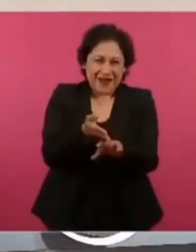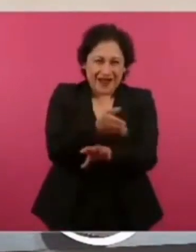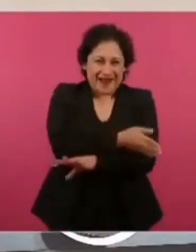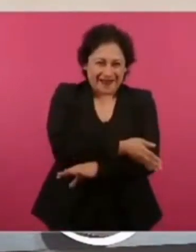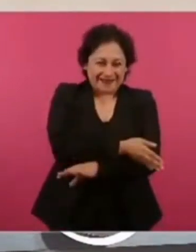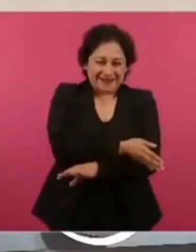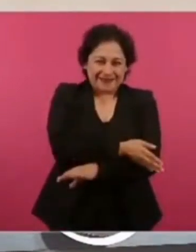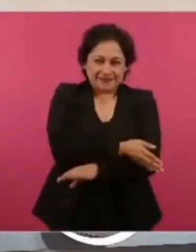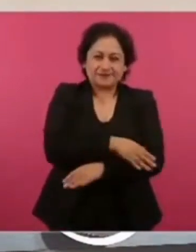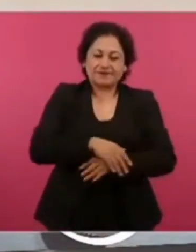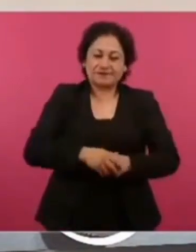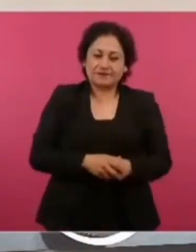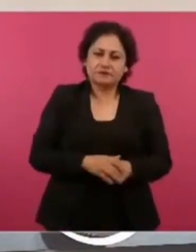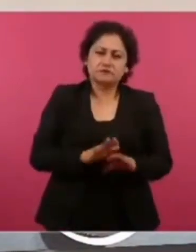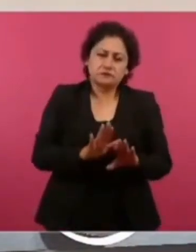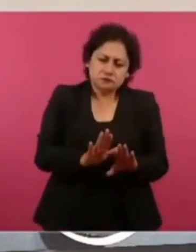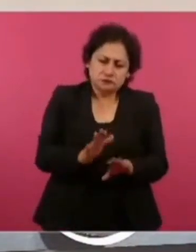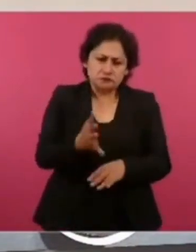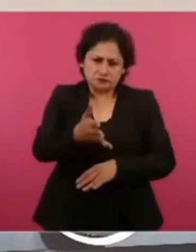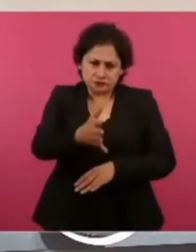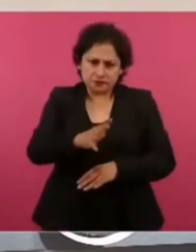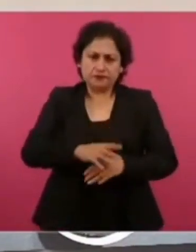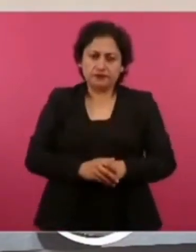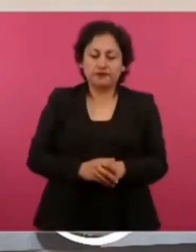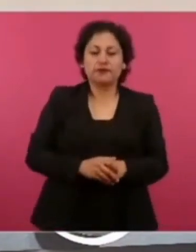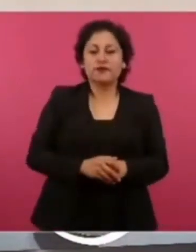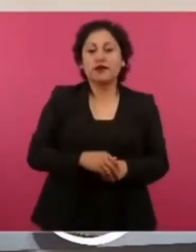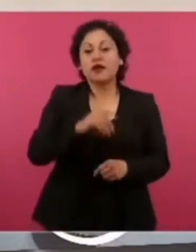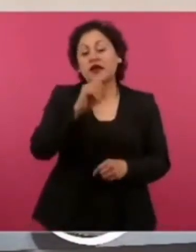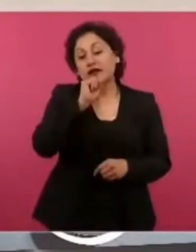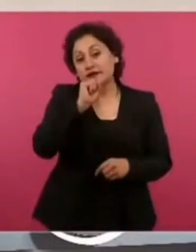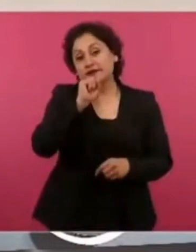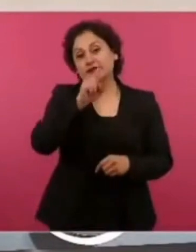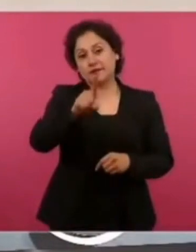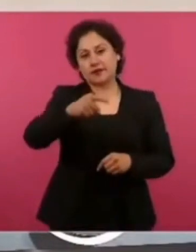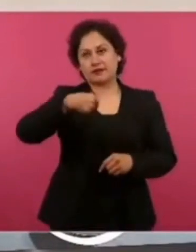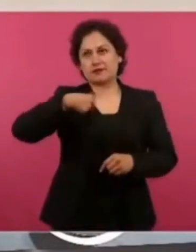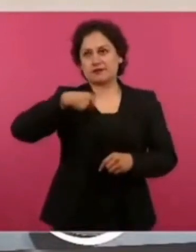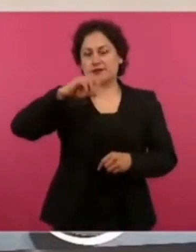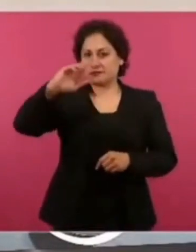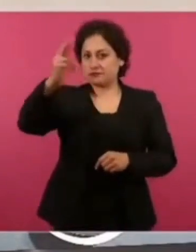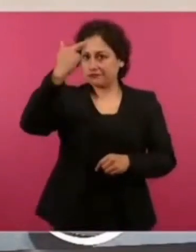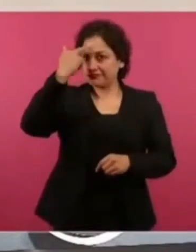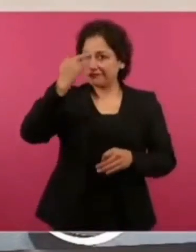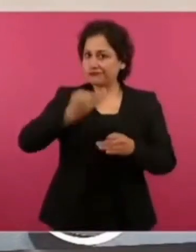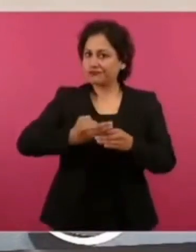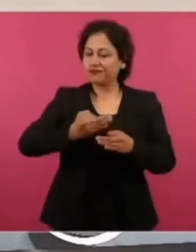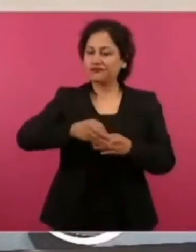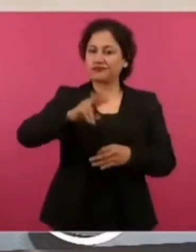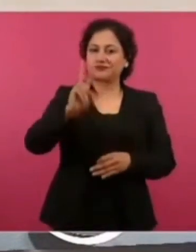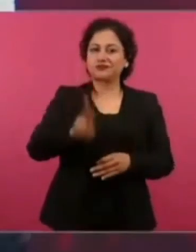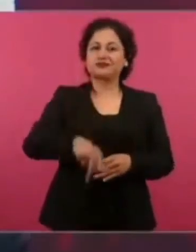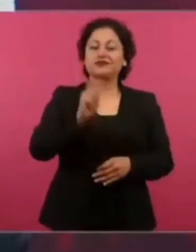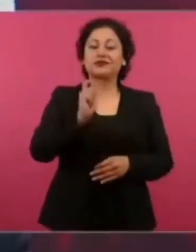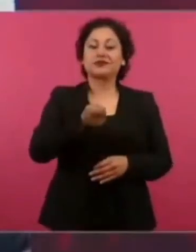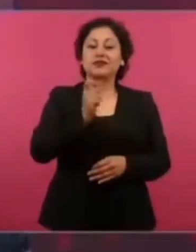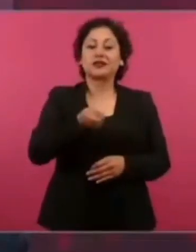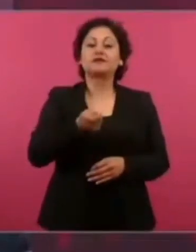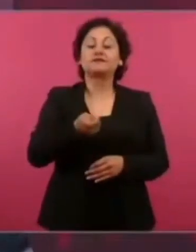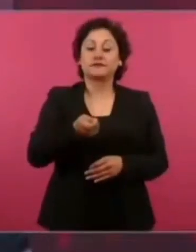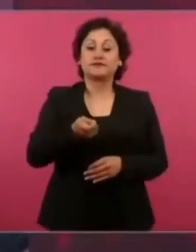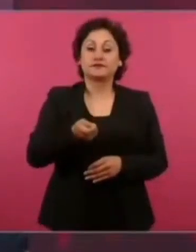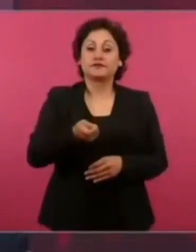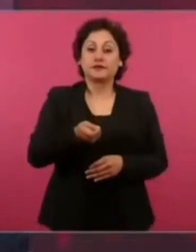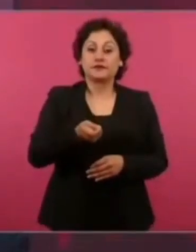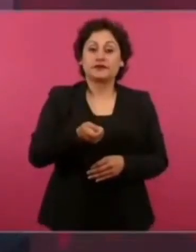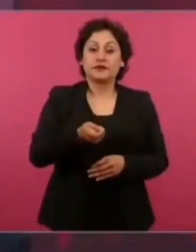También entonces, ahora estoy acordándome, de que había oposición de